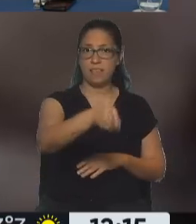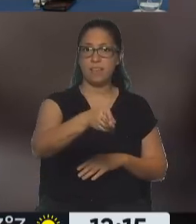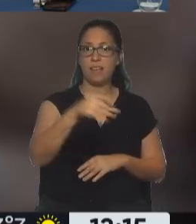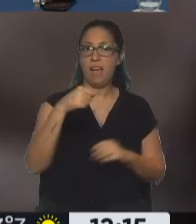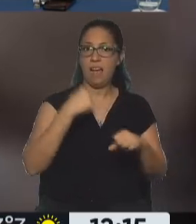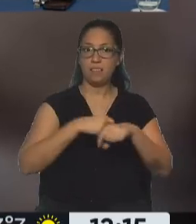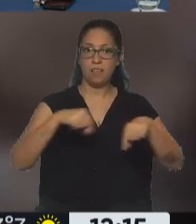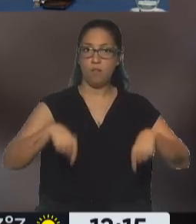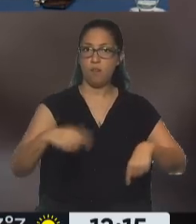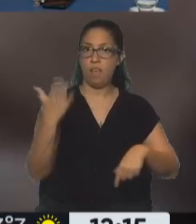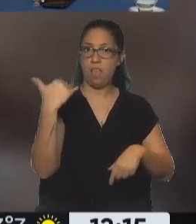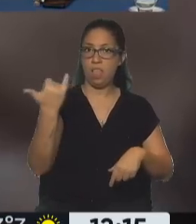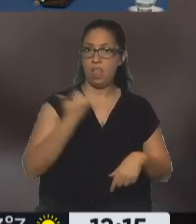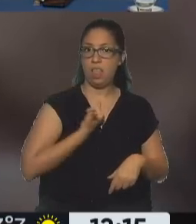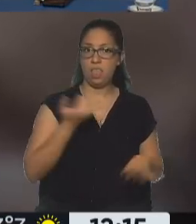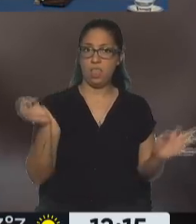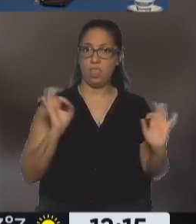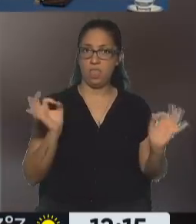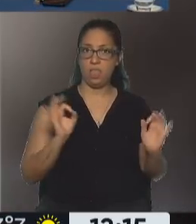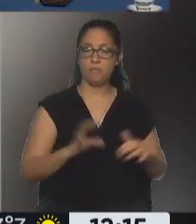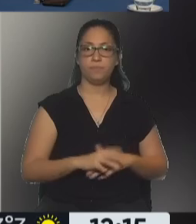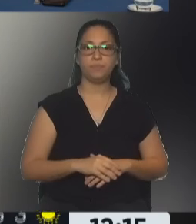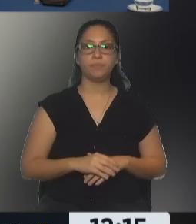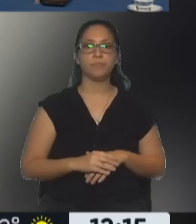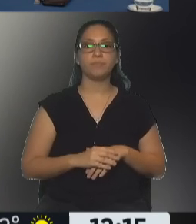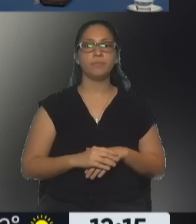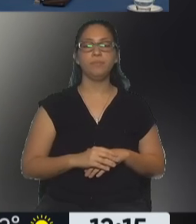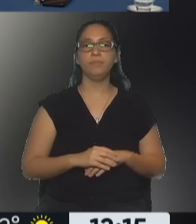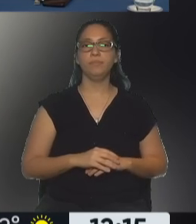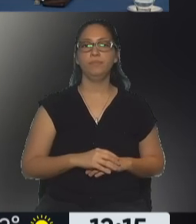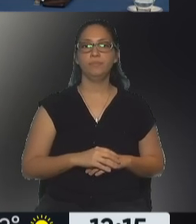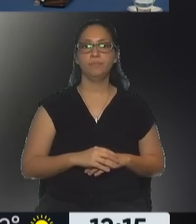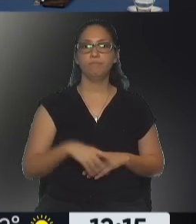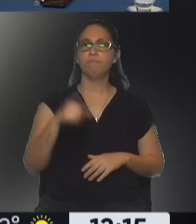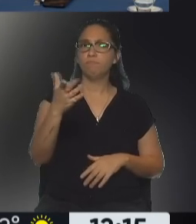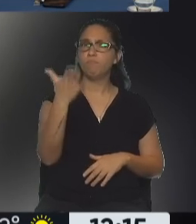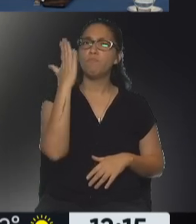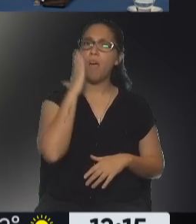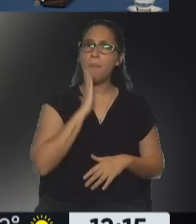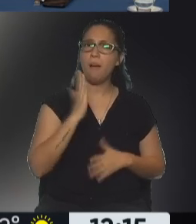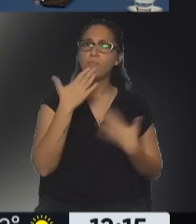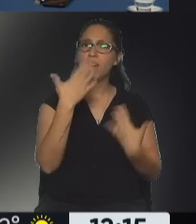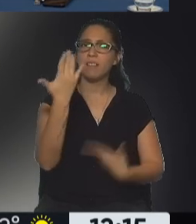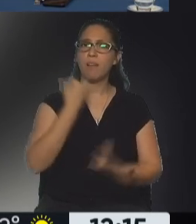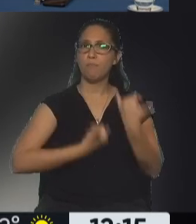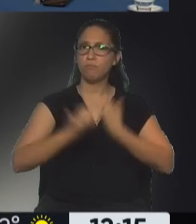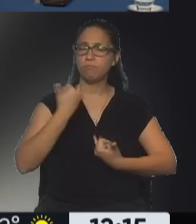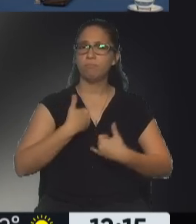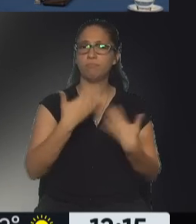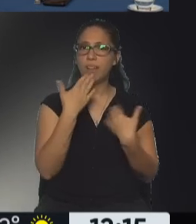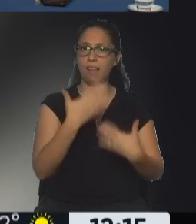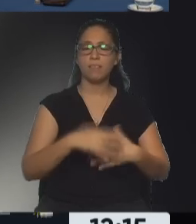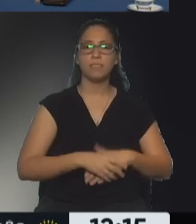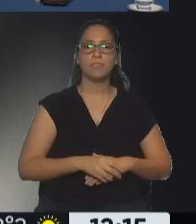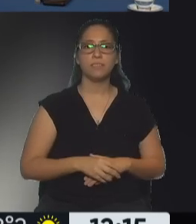de hoy no fui notificado de absolutamente nada. Así usted es muy amable, doctor. Gracias por estos minutos. A